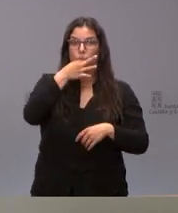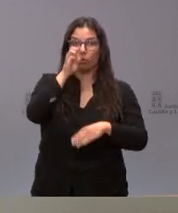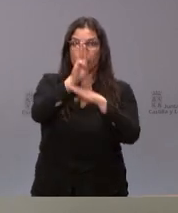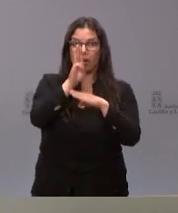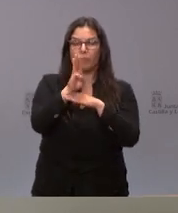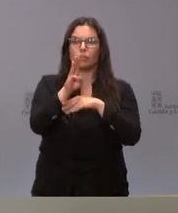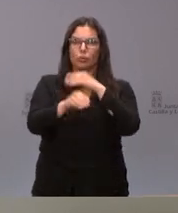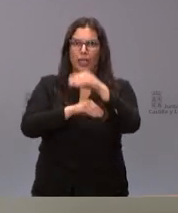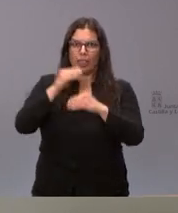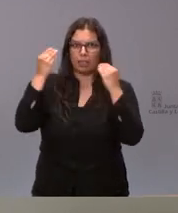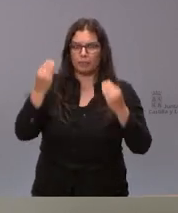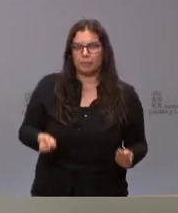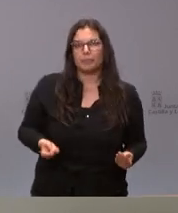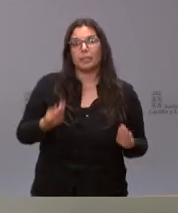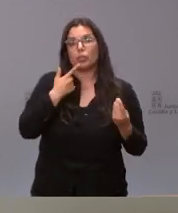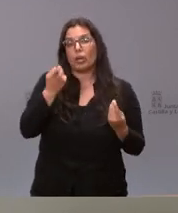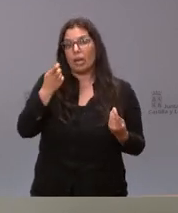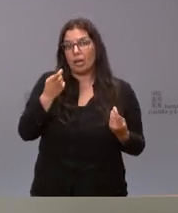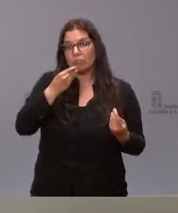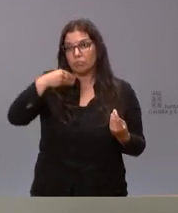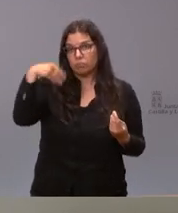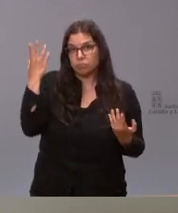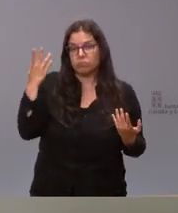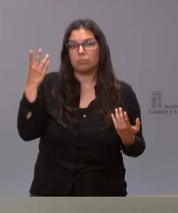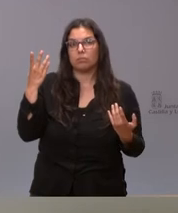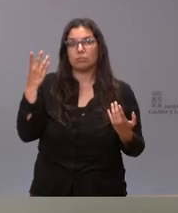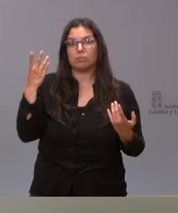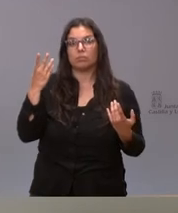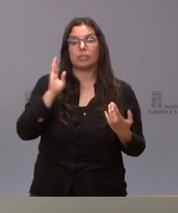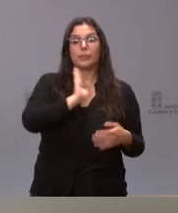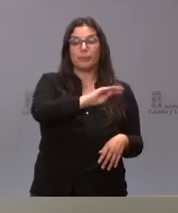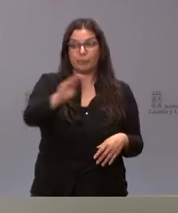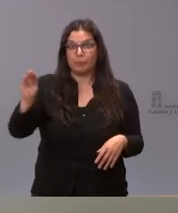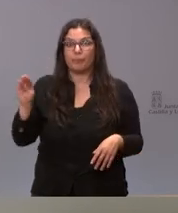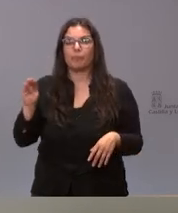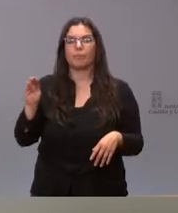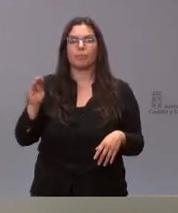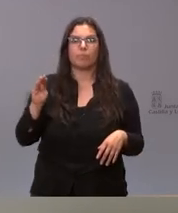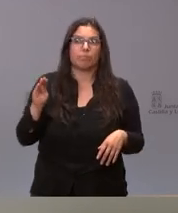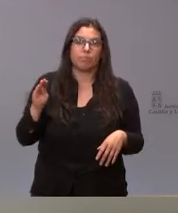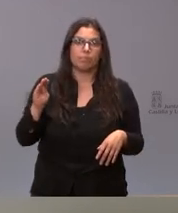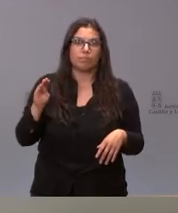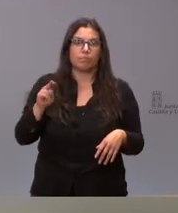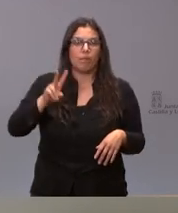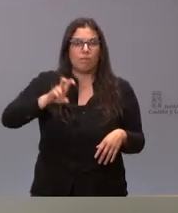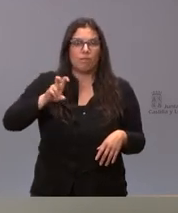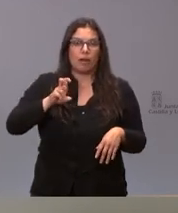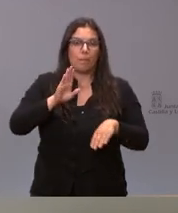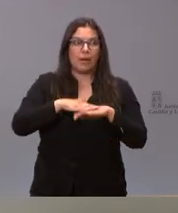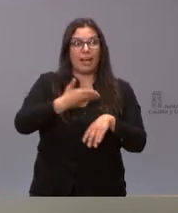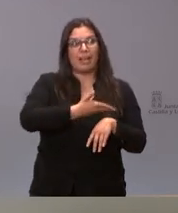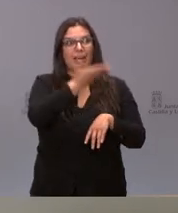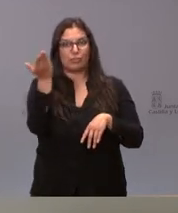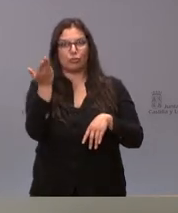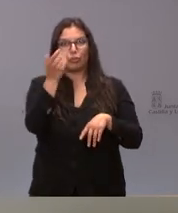actividad y ojalá pues este llamamiento de las cortes y del presidente pues lo veramos también por parte de todos los grupos